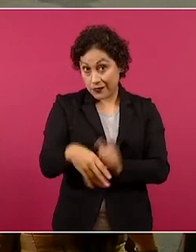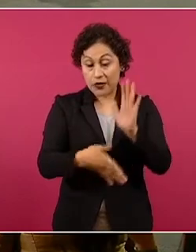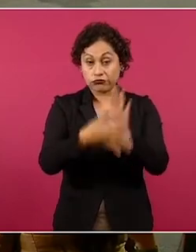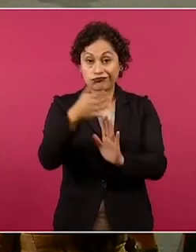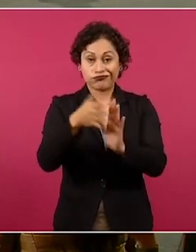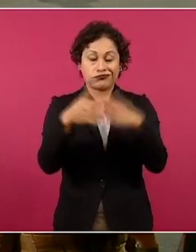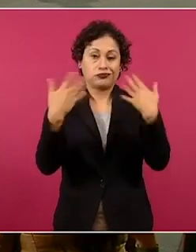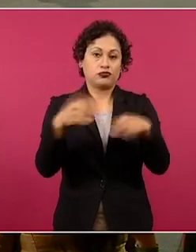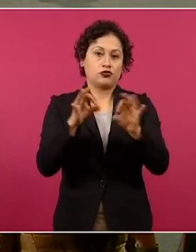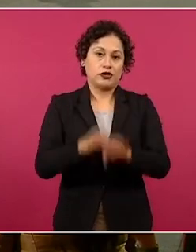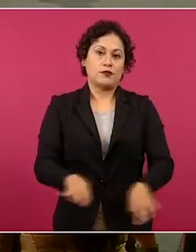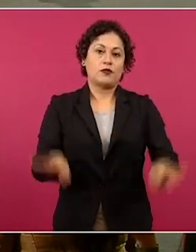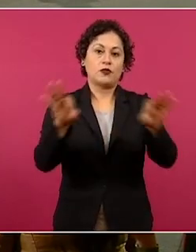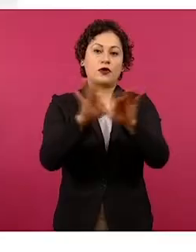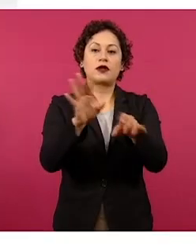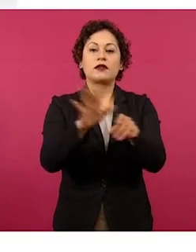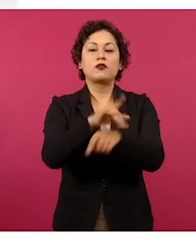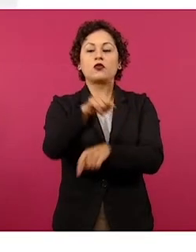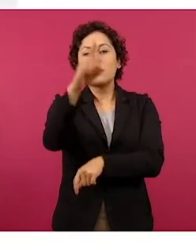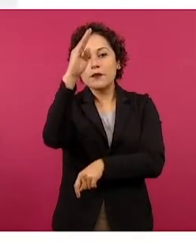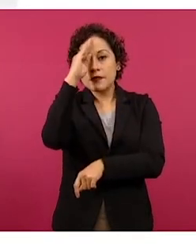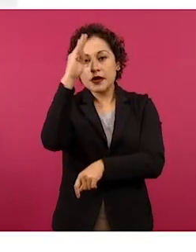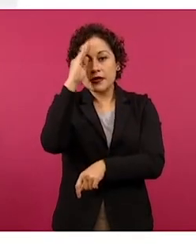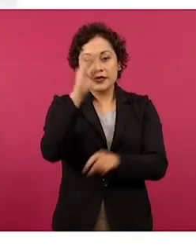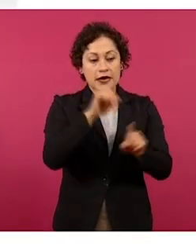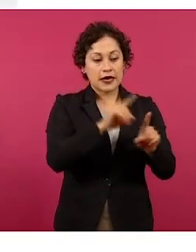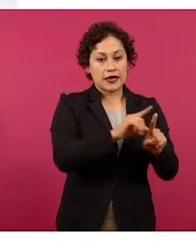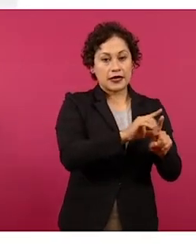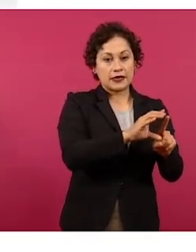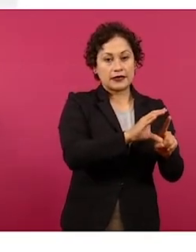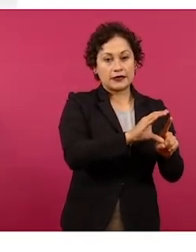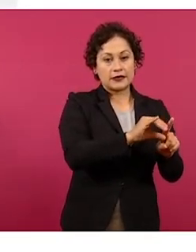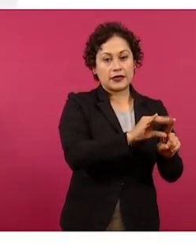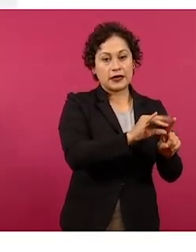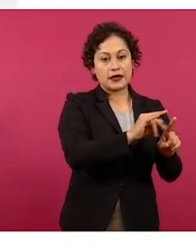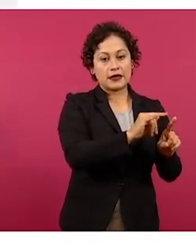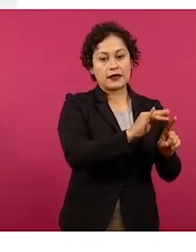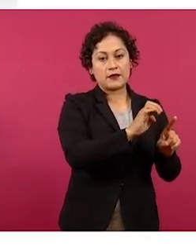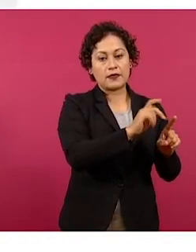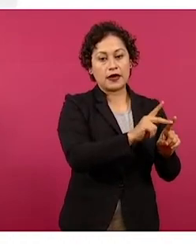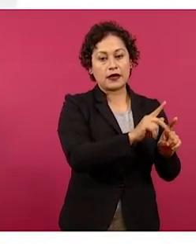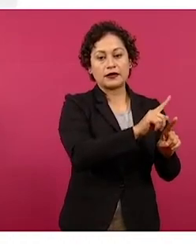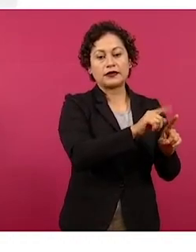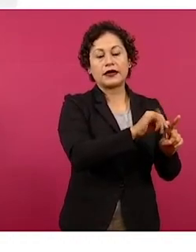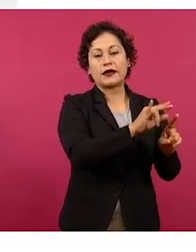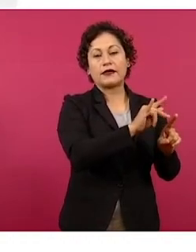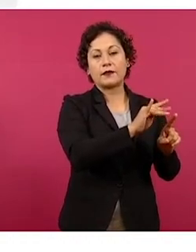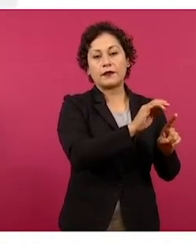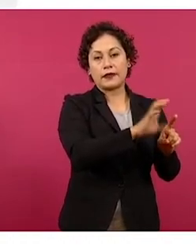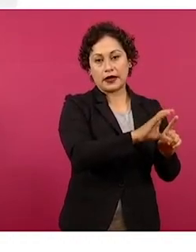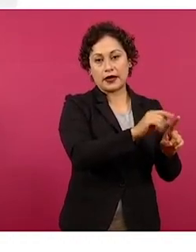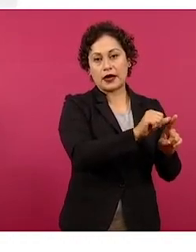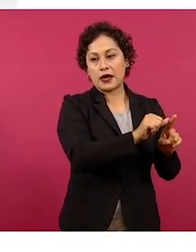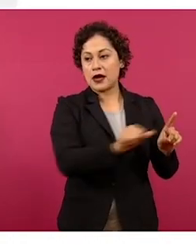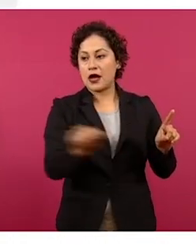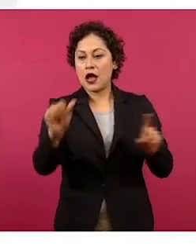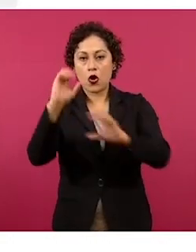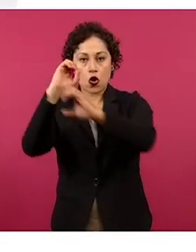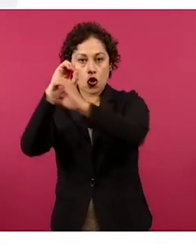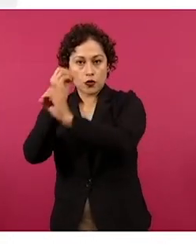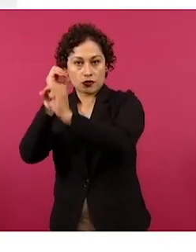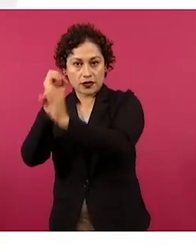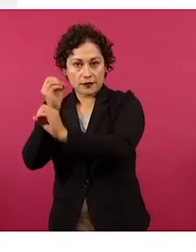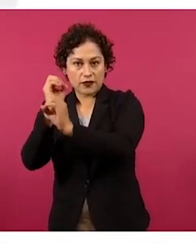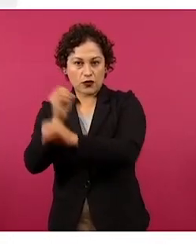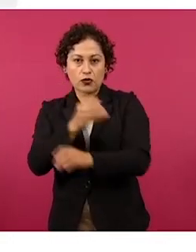Normalmente podría tomar de Sinacantepec a Observatorio un poco más de dos horas, entre dos